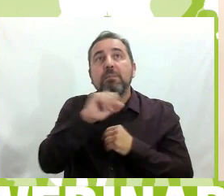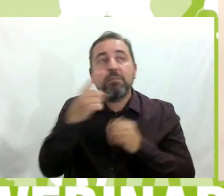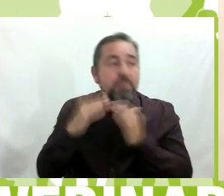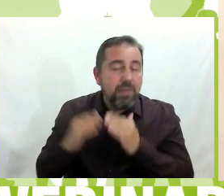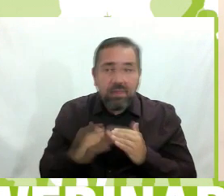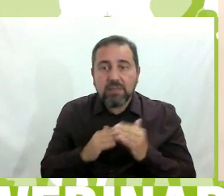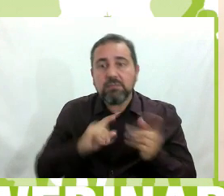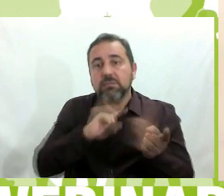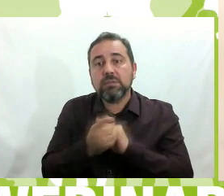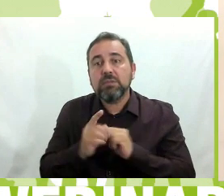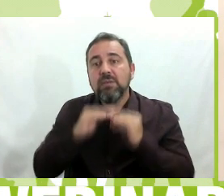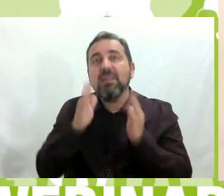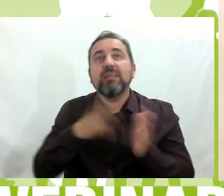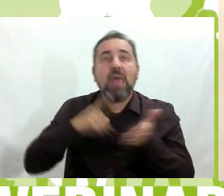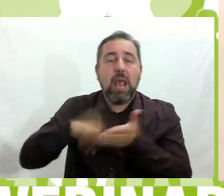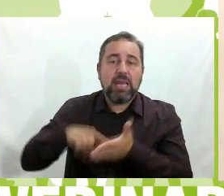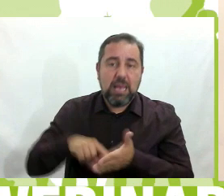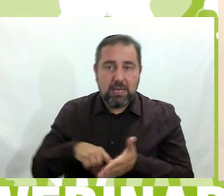se convirtieron en viviendas de alquiler